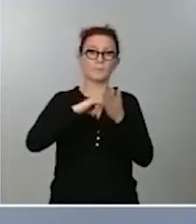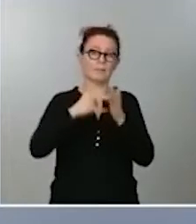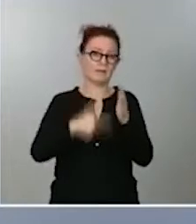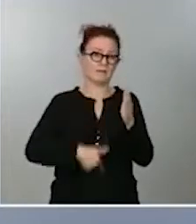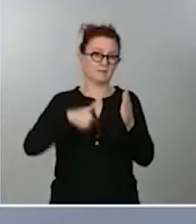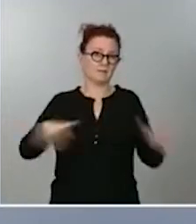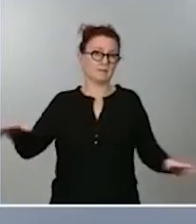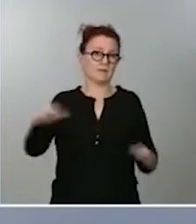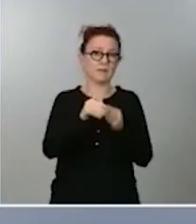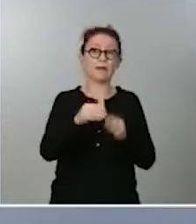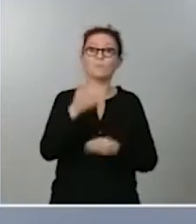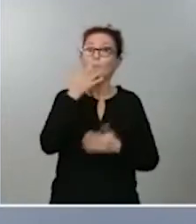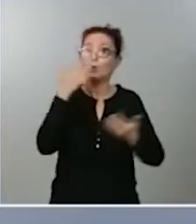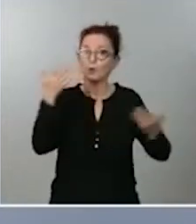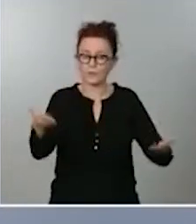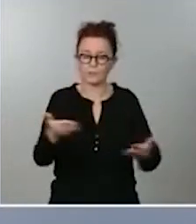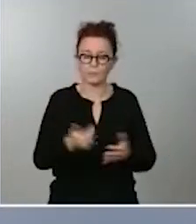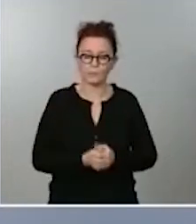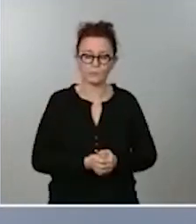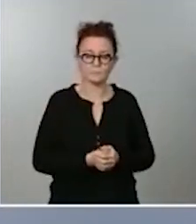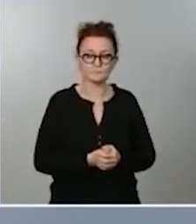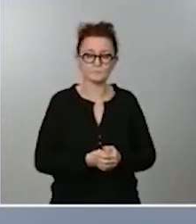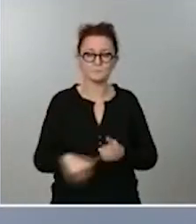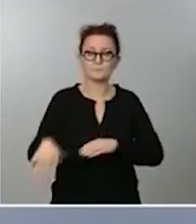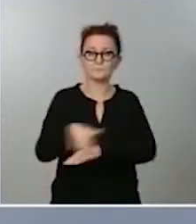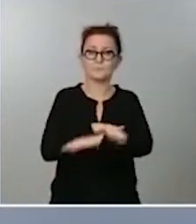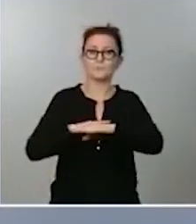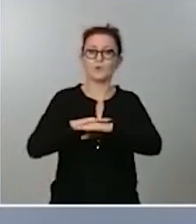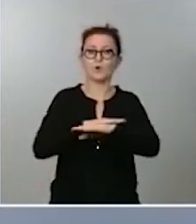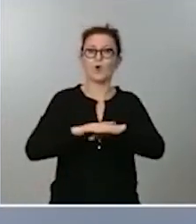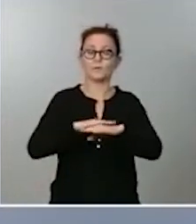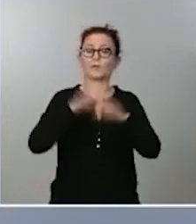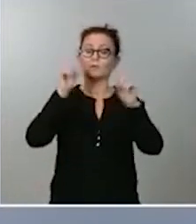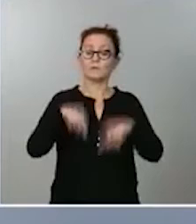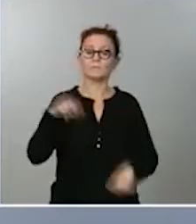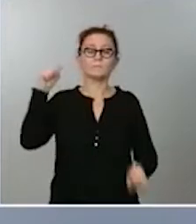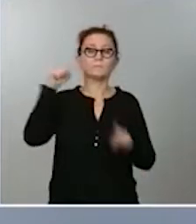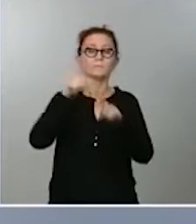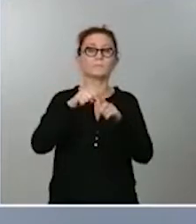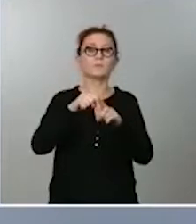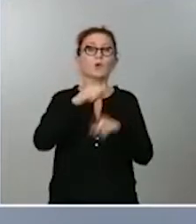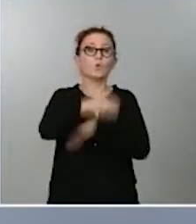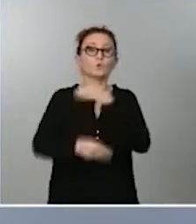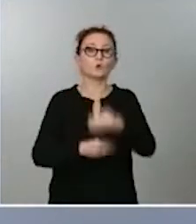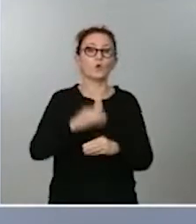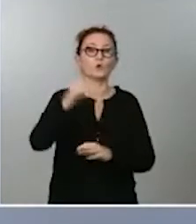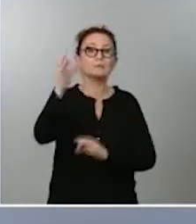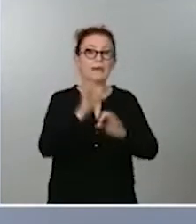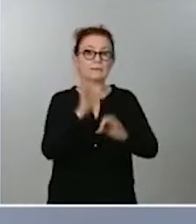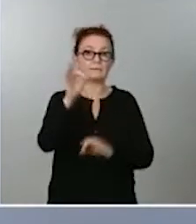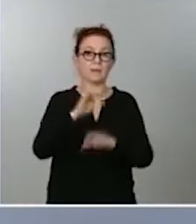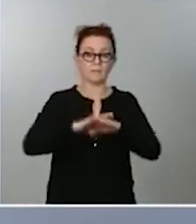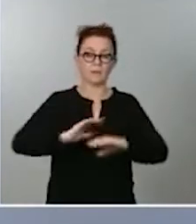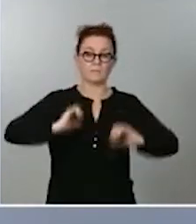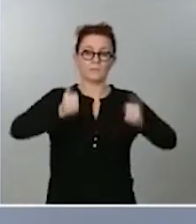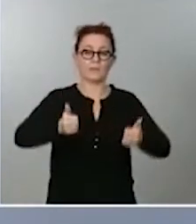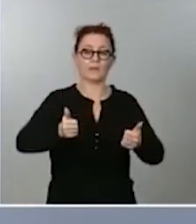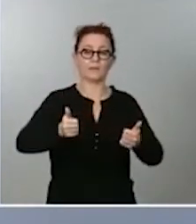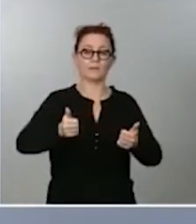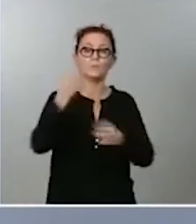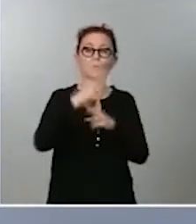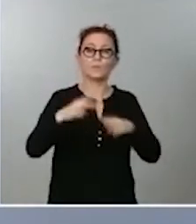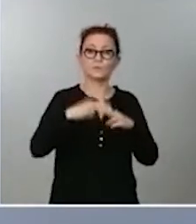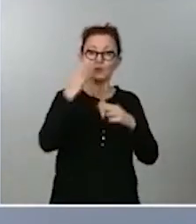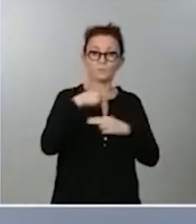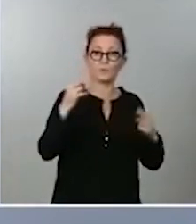ejemplo estamos en este gobierno encaminados al uso de la tasa para que se puedan poner en marcha políticas públicas de prevención